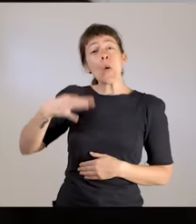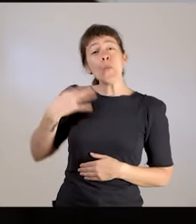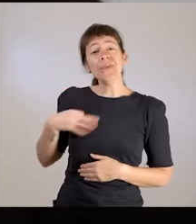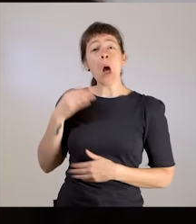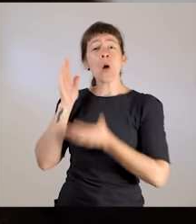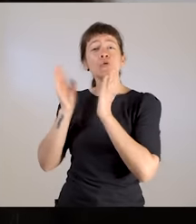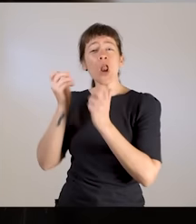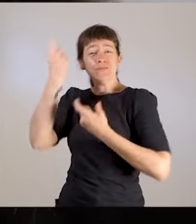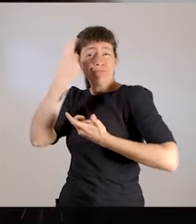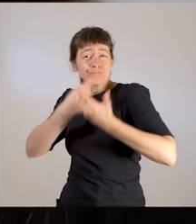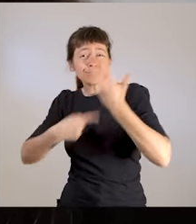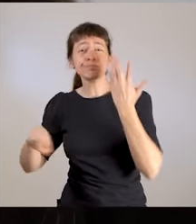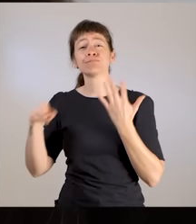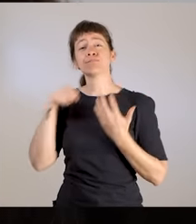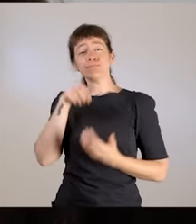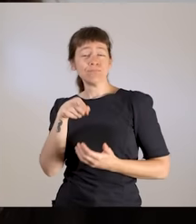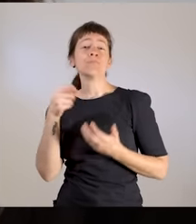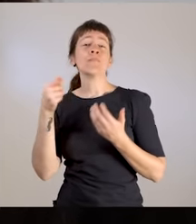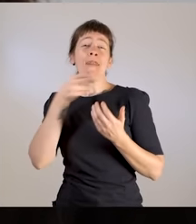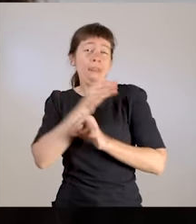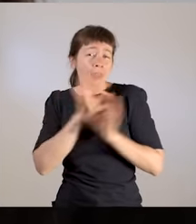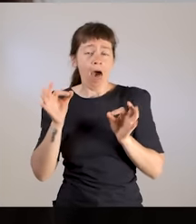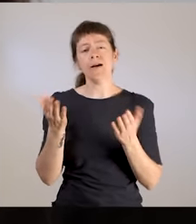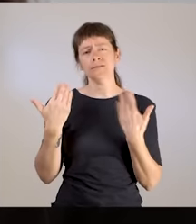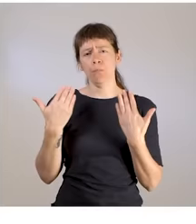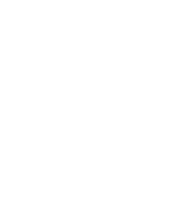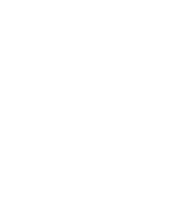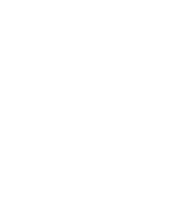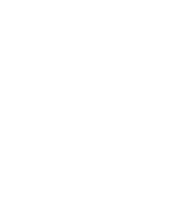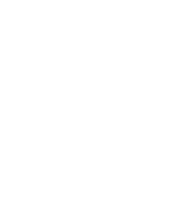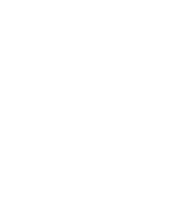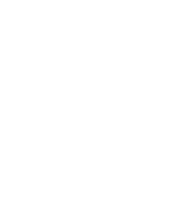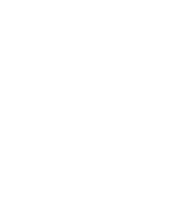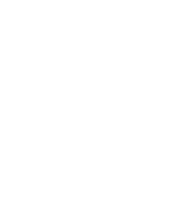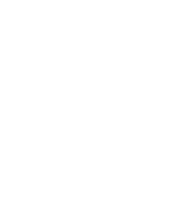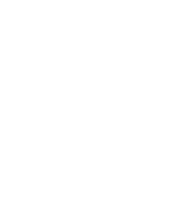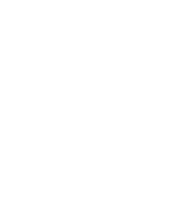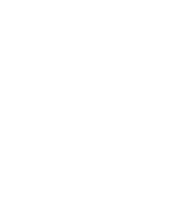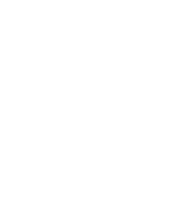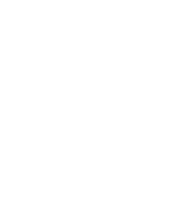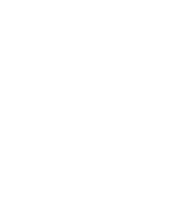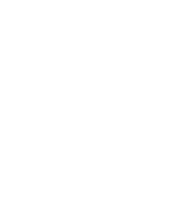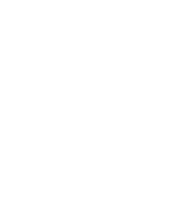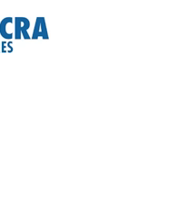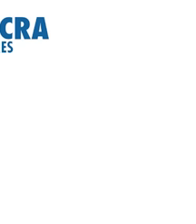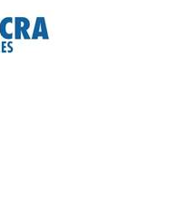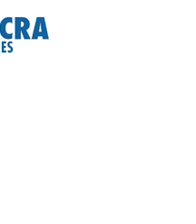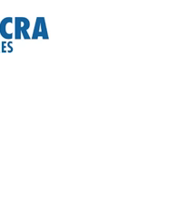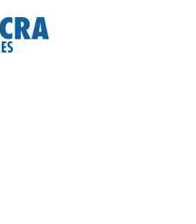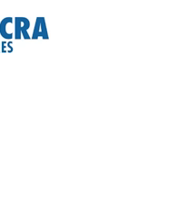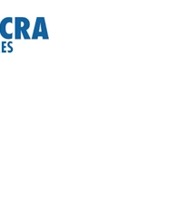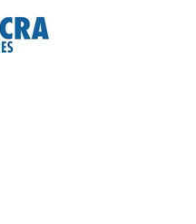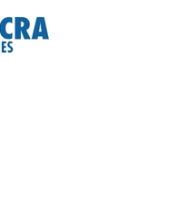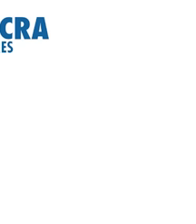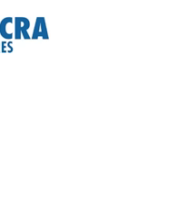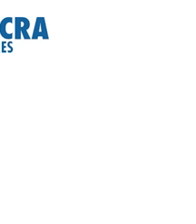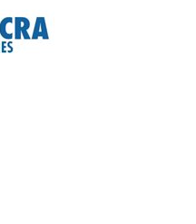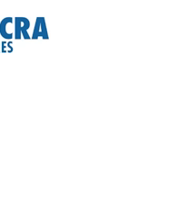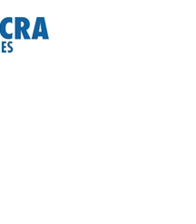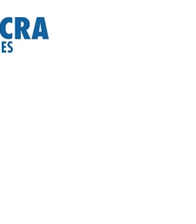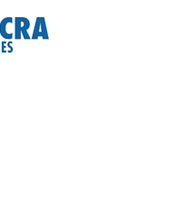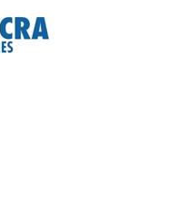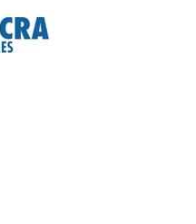Es posible una vida sin violencias. Sobre fondo blanco, logo de Iniciativa Spotlight. Sobre fondo blanco, logo del Grupo de Referentes